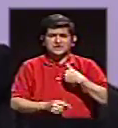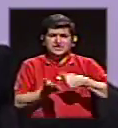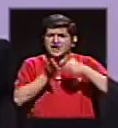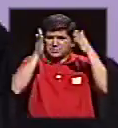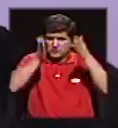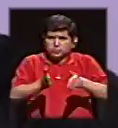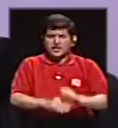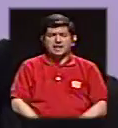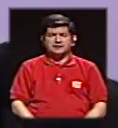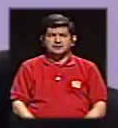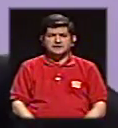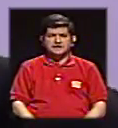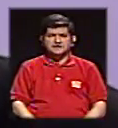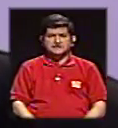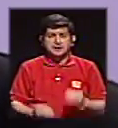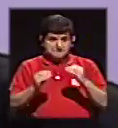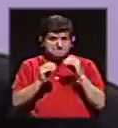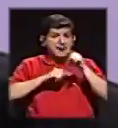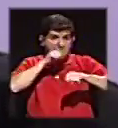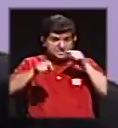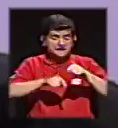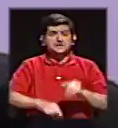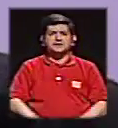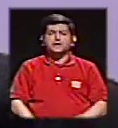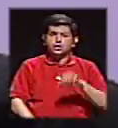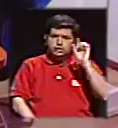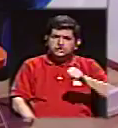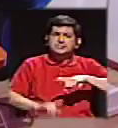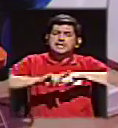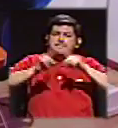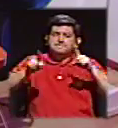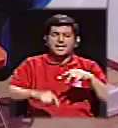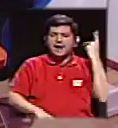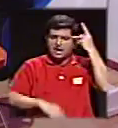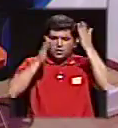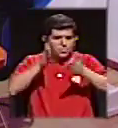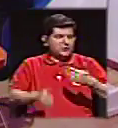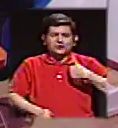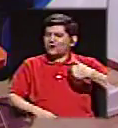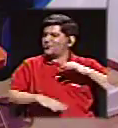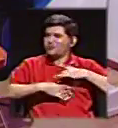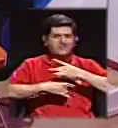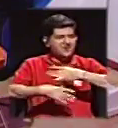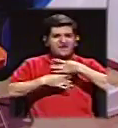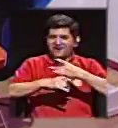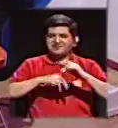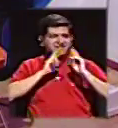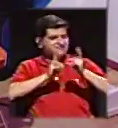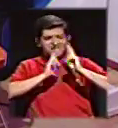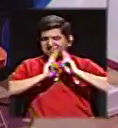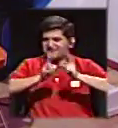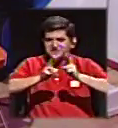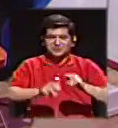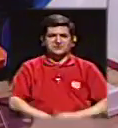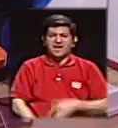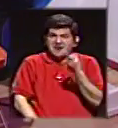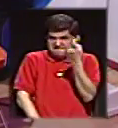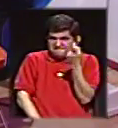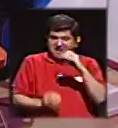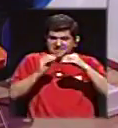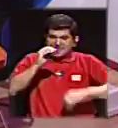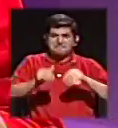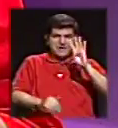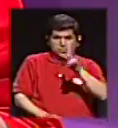electorado, que cabe más crítico. Sí, Ani, más crítico, pero el político no tiene ningún interés en responder a eso. O sea, faltan